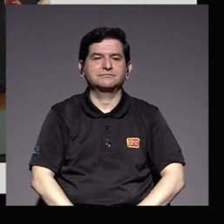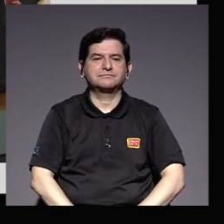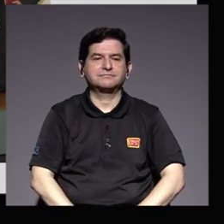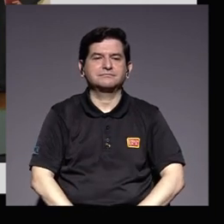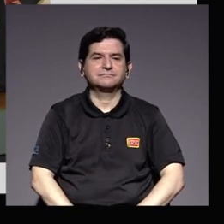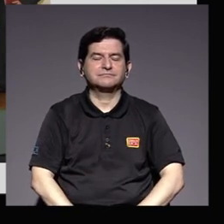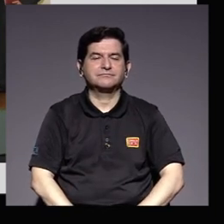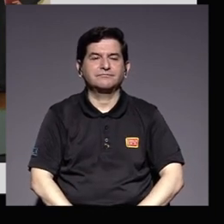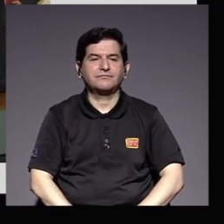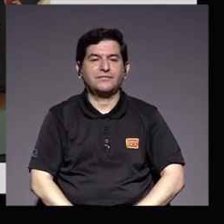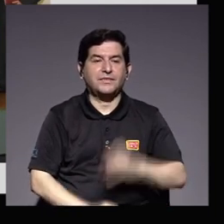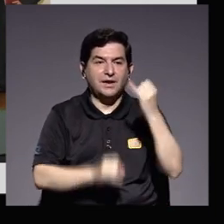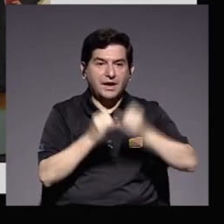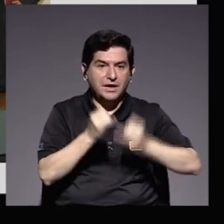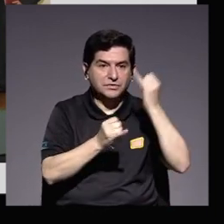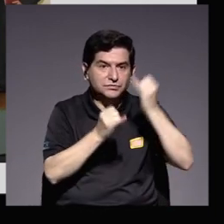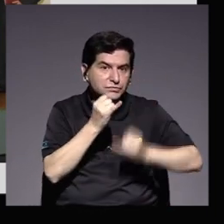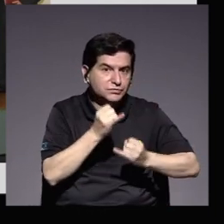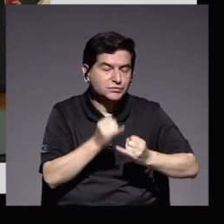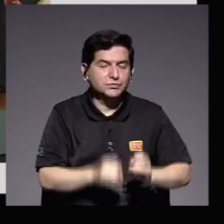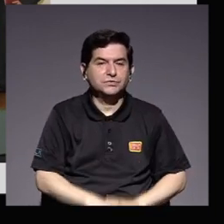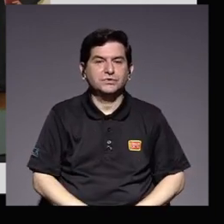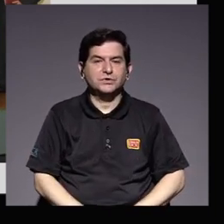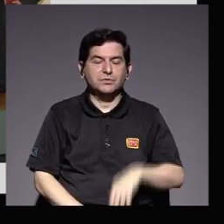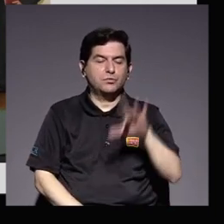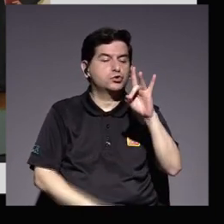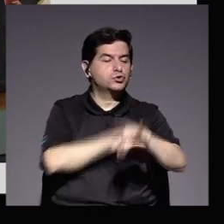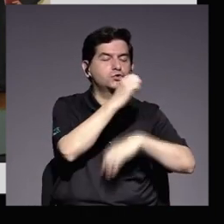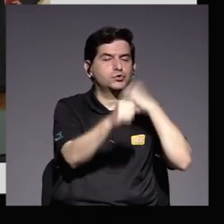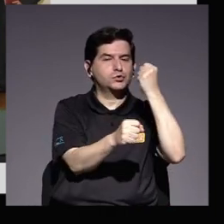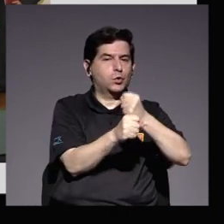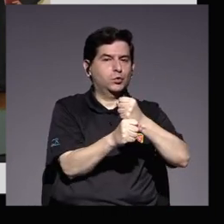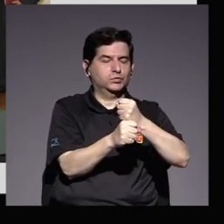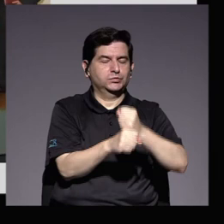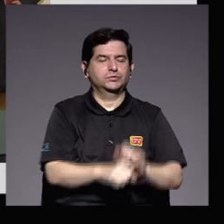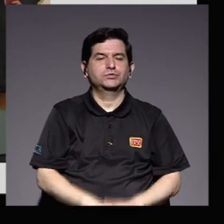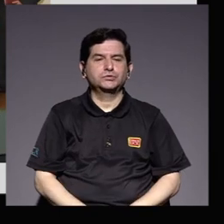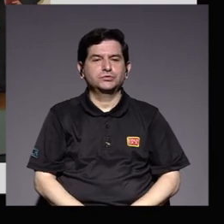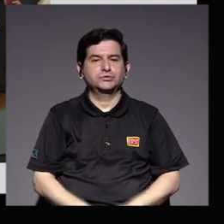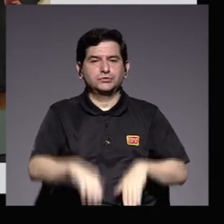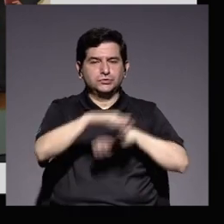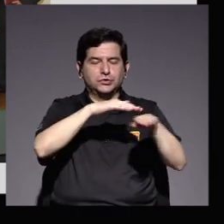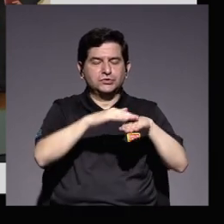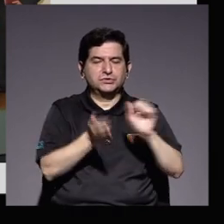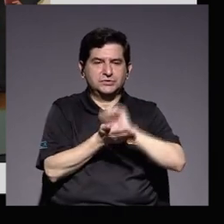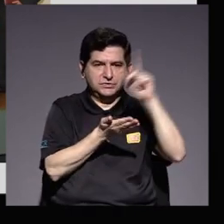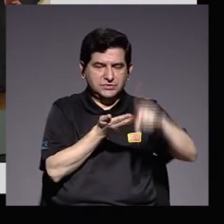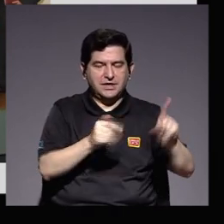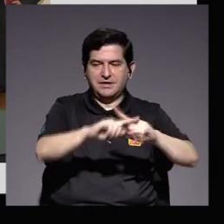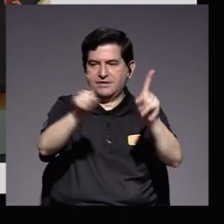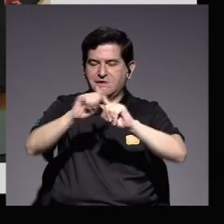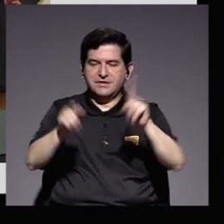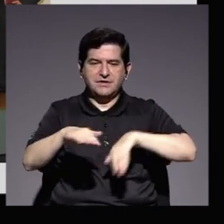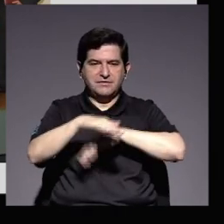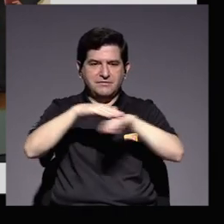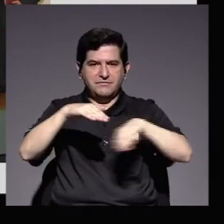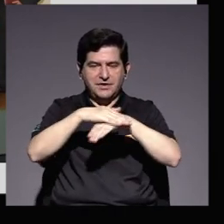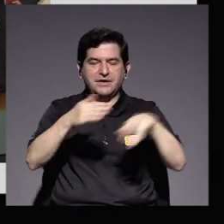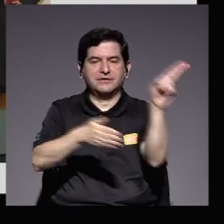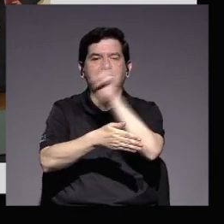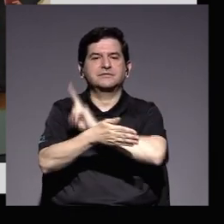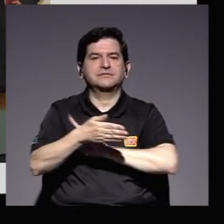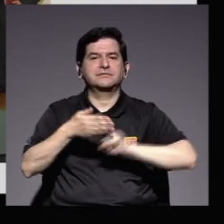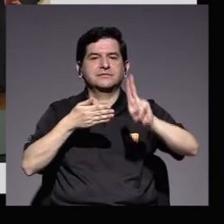a lo largo de los últimos de estos últimos ocho años tanto la sede de Rodrigo Facio como las diversas sedes y recintos